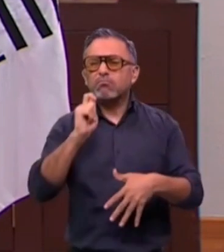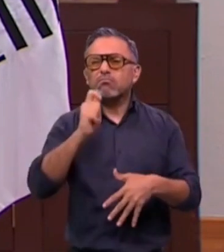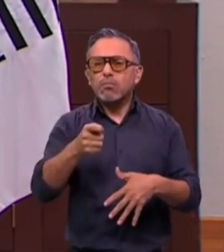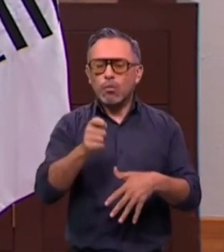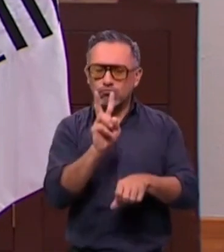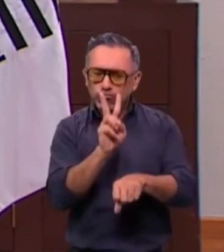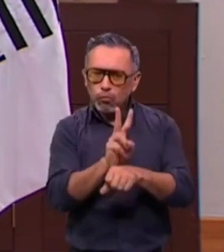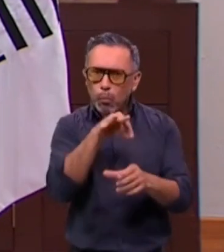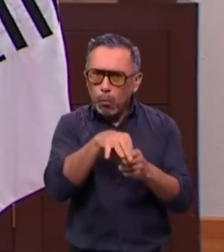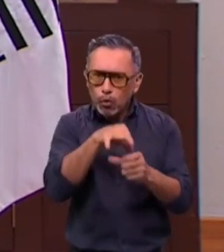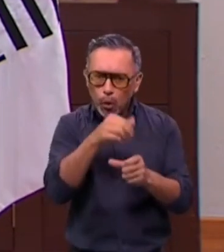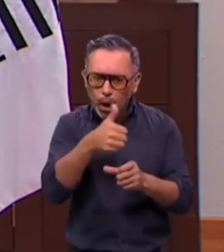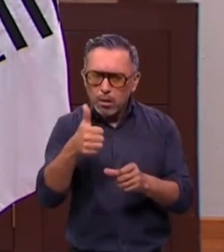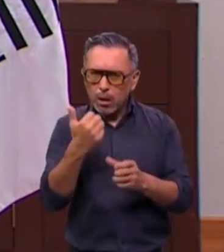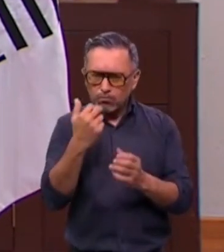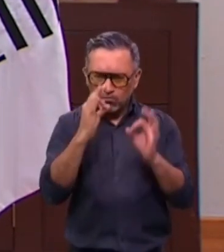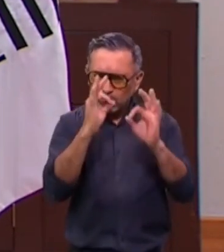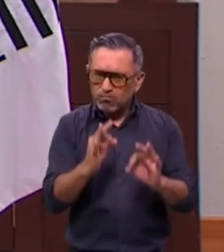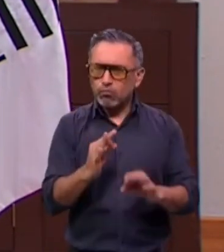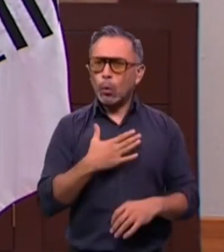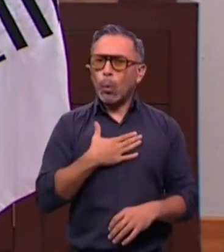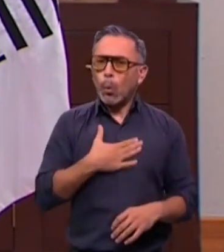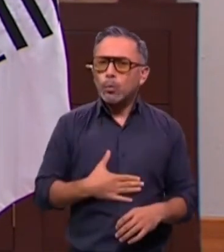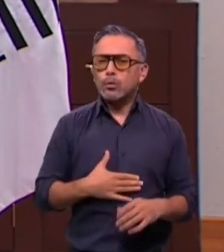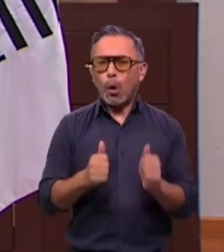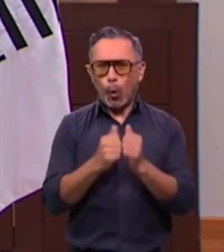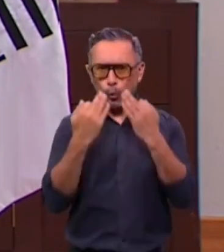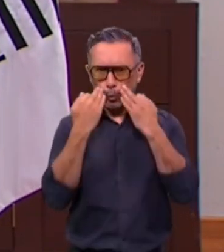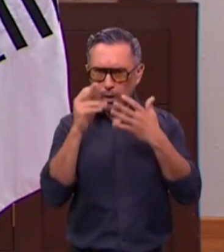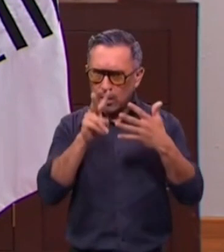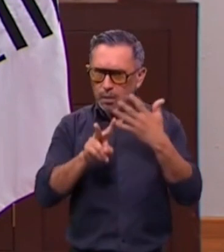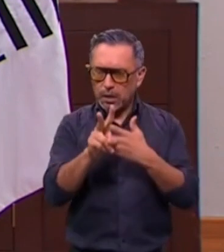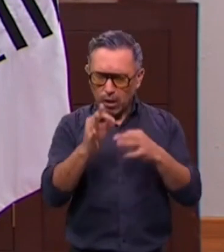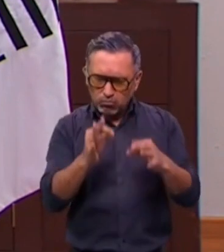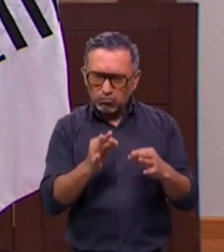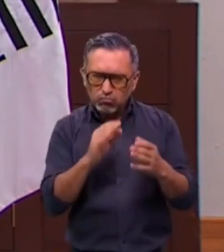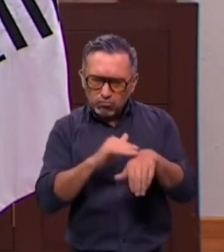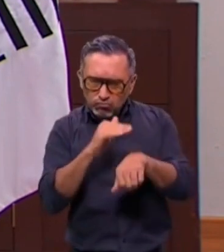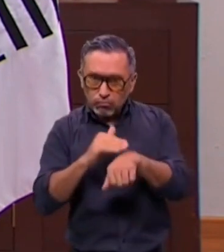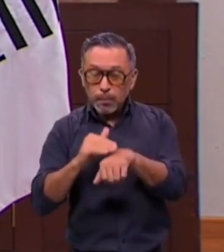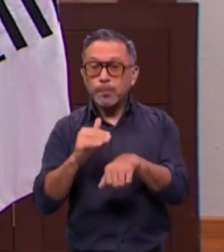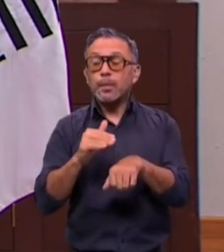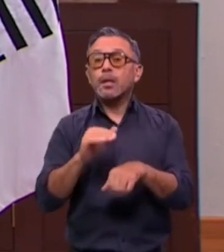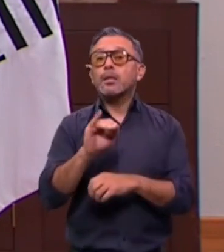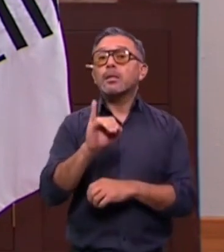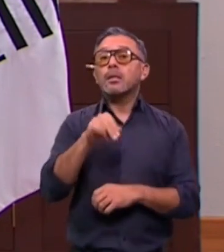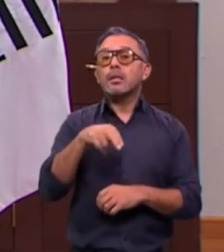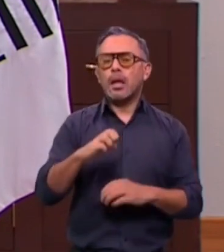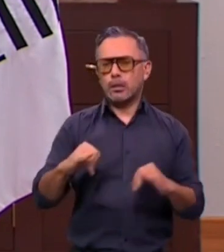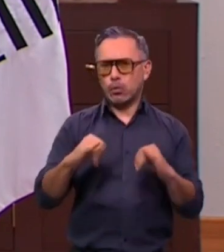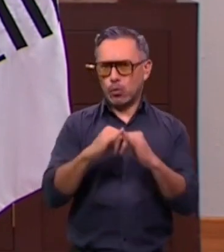sea verificado de manera justa y transparente. Les aseguro que el Instituto Nacional Electoral trabaja